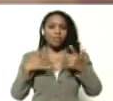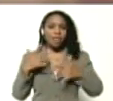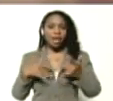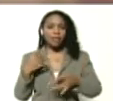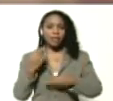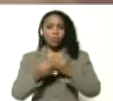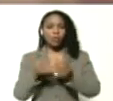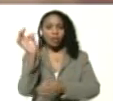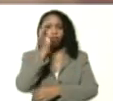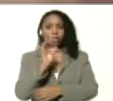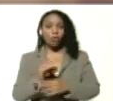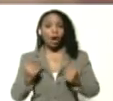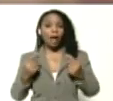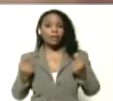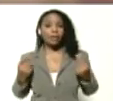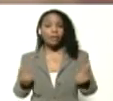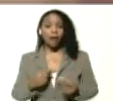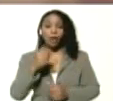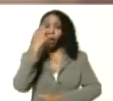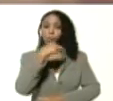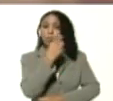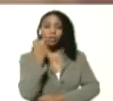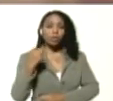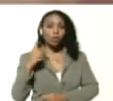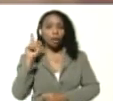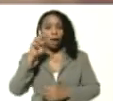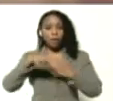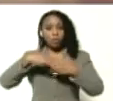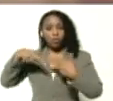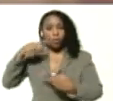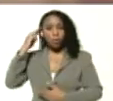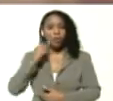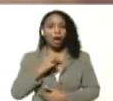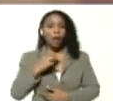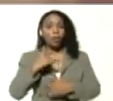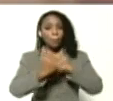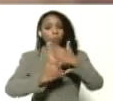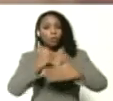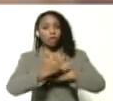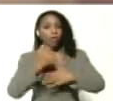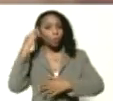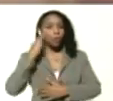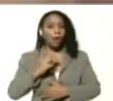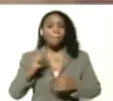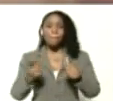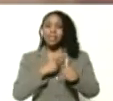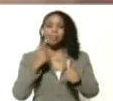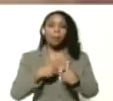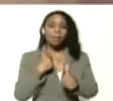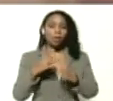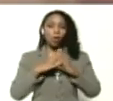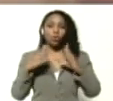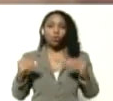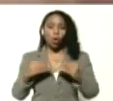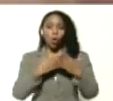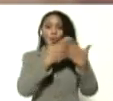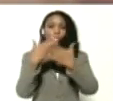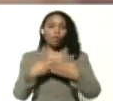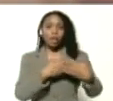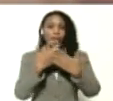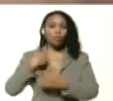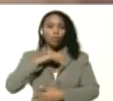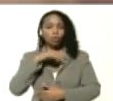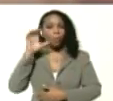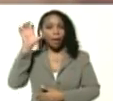nuestra federación activa y comprometida con la revolución bolivariana, con el proyecto bolivariano y principalmente con todos los estudiantes de nuestro